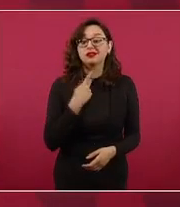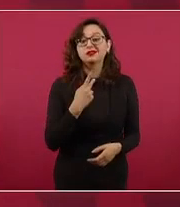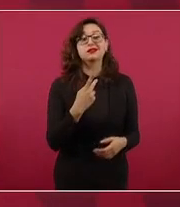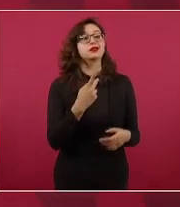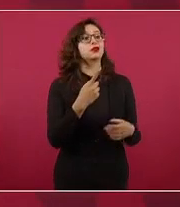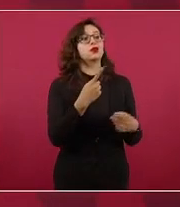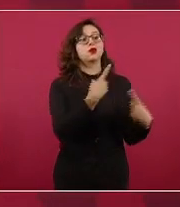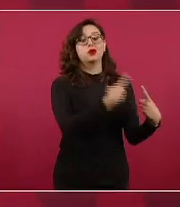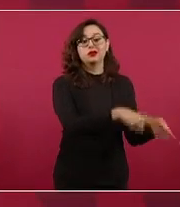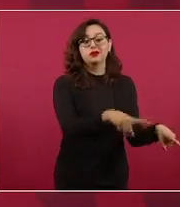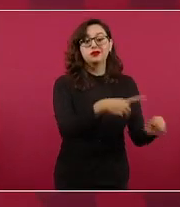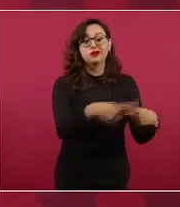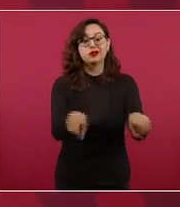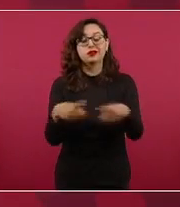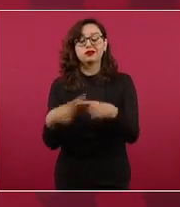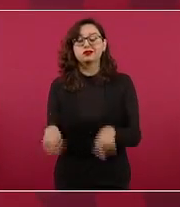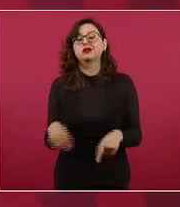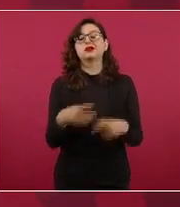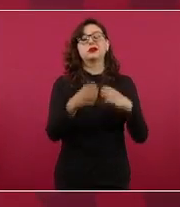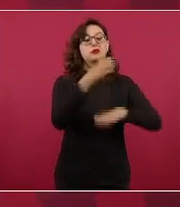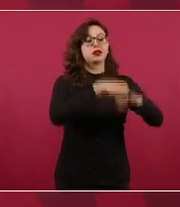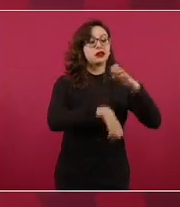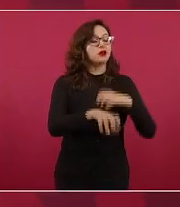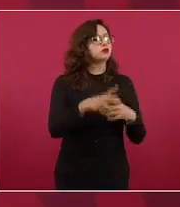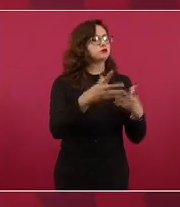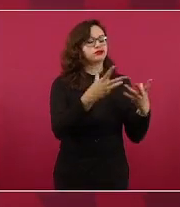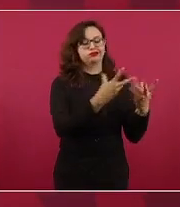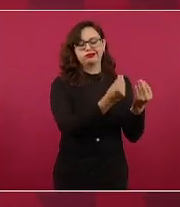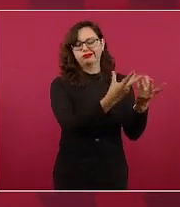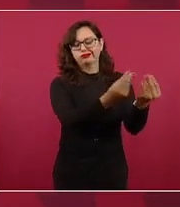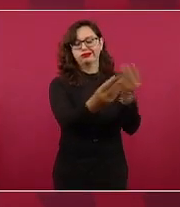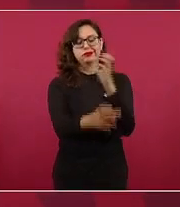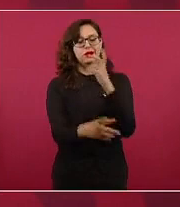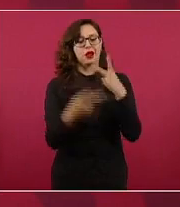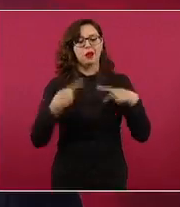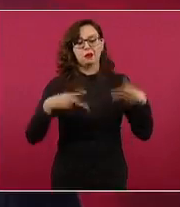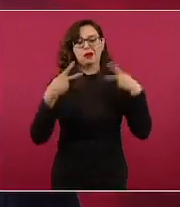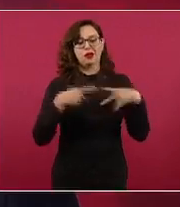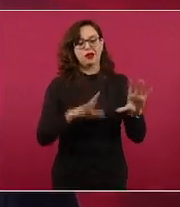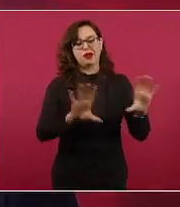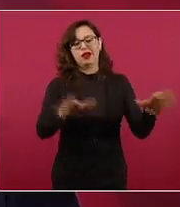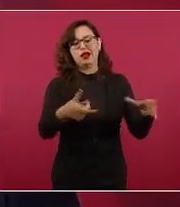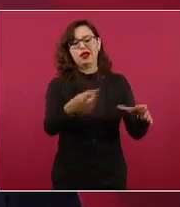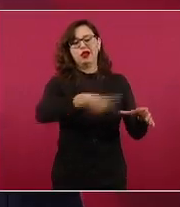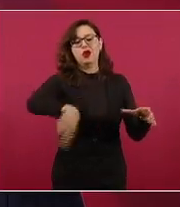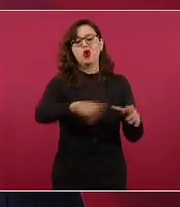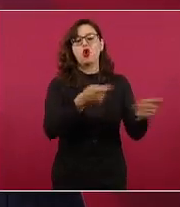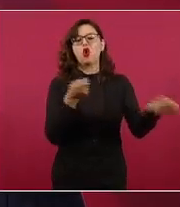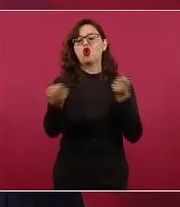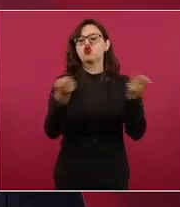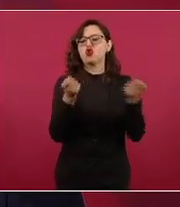de la mayoría de los medios de comunicación no sólo en México en el mundo